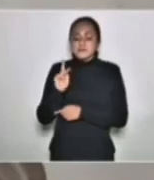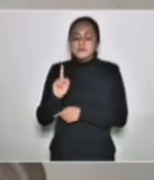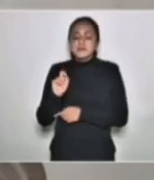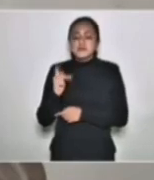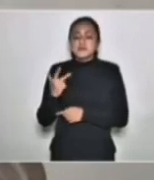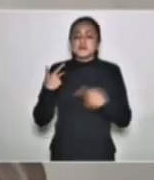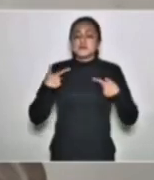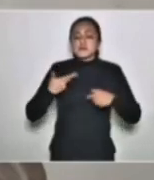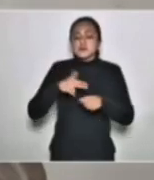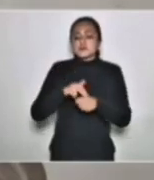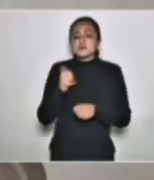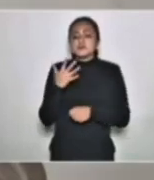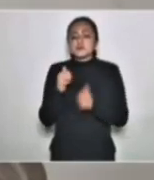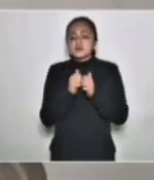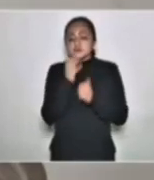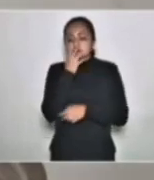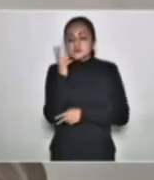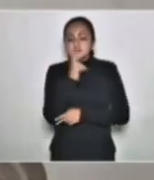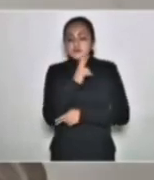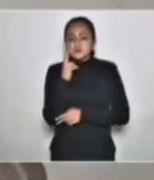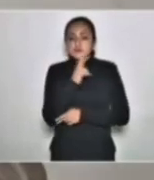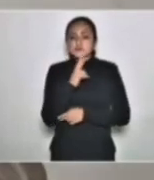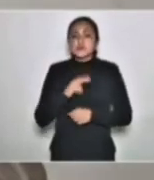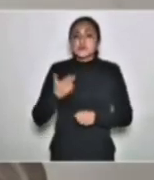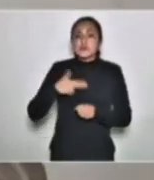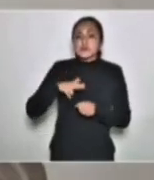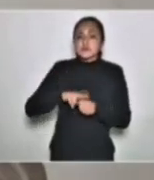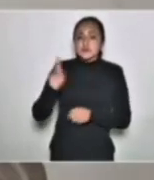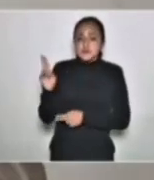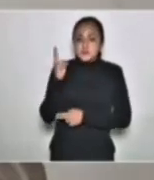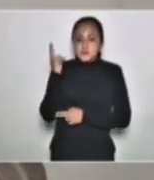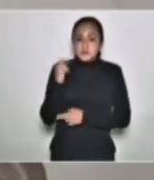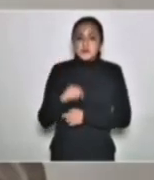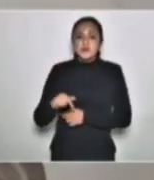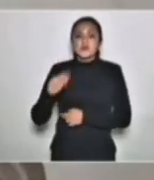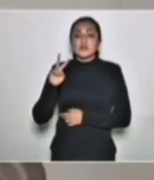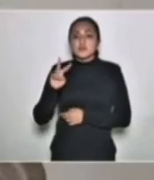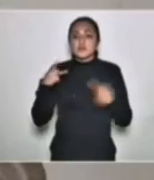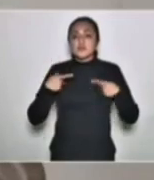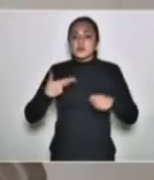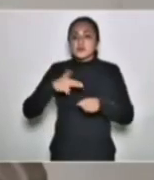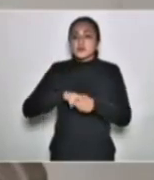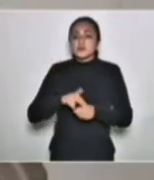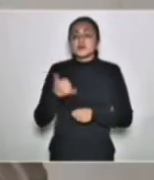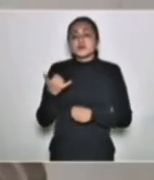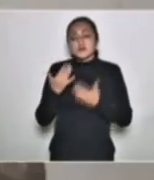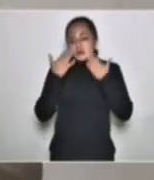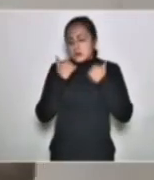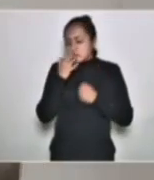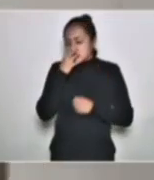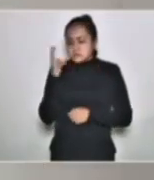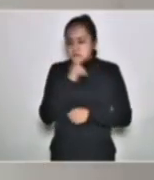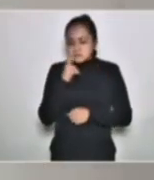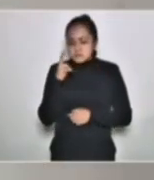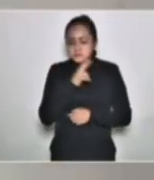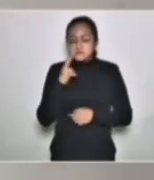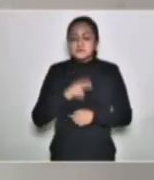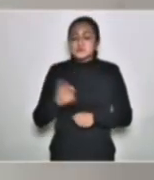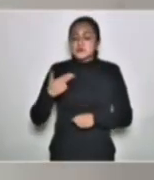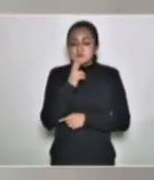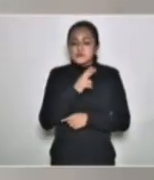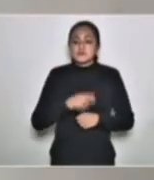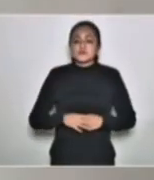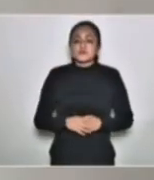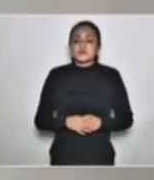pacientes cinco con ventilación asistida hospital universitario dos pacientes no tiene intubados hospital